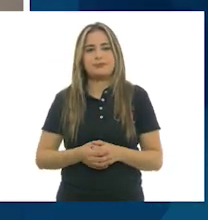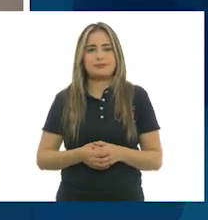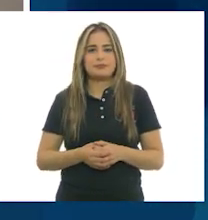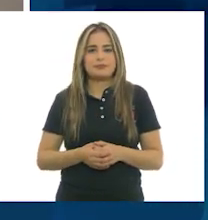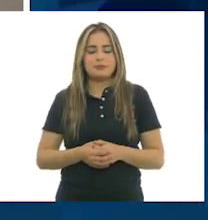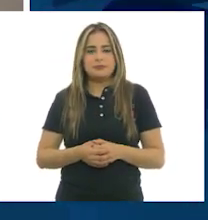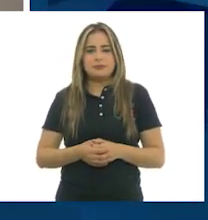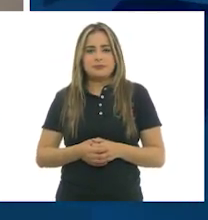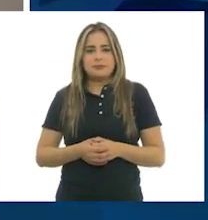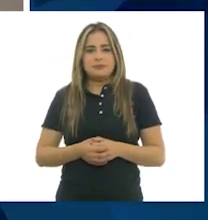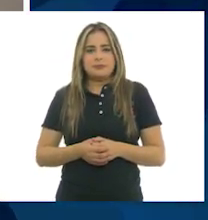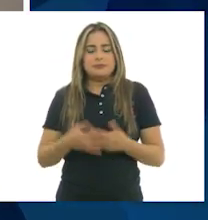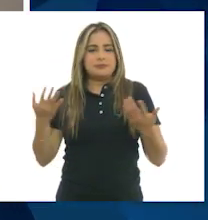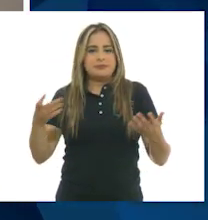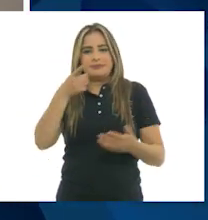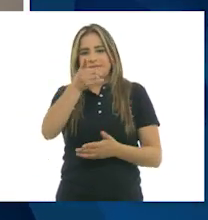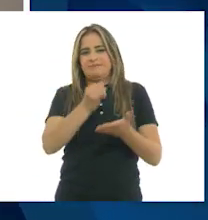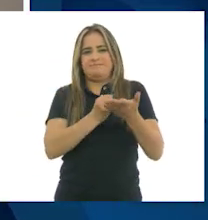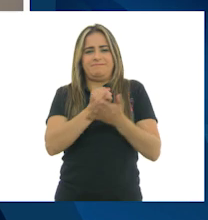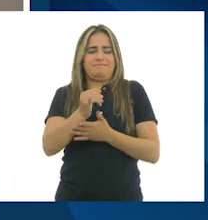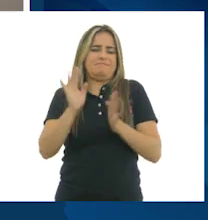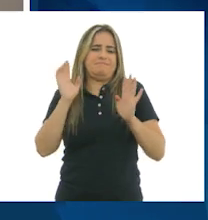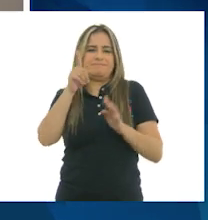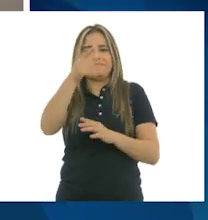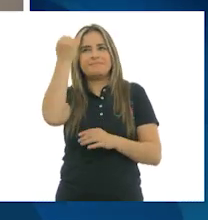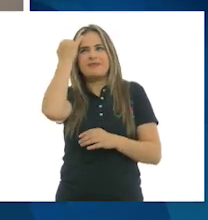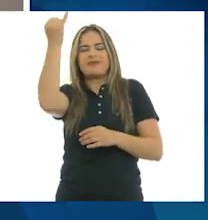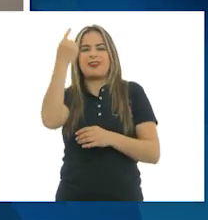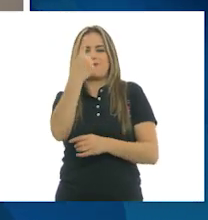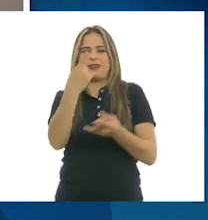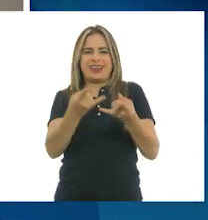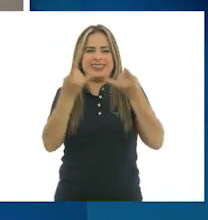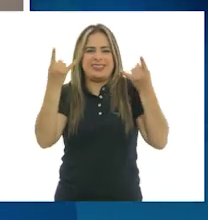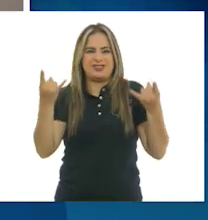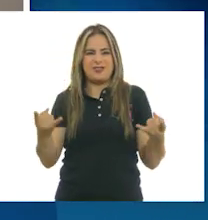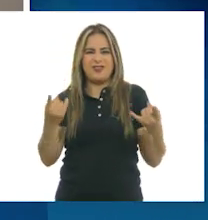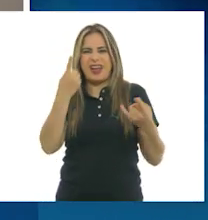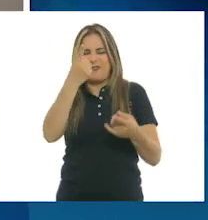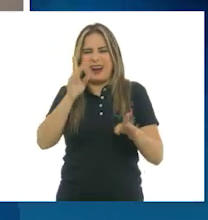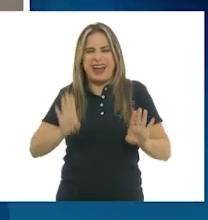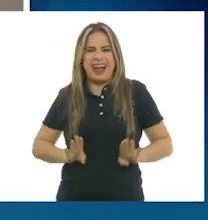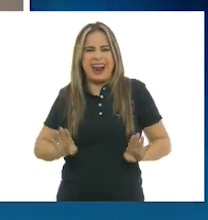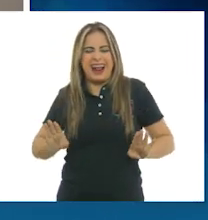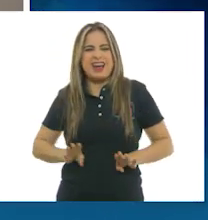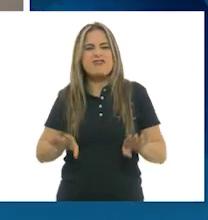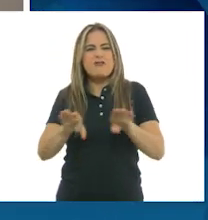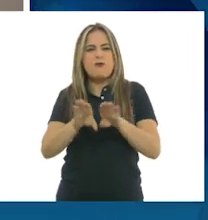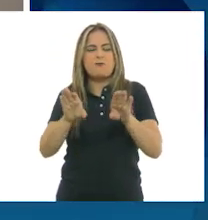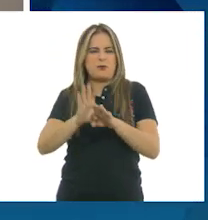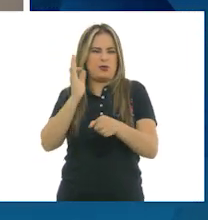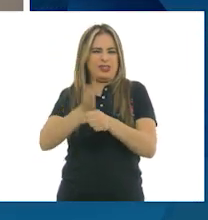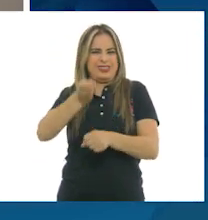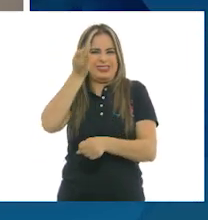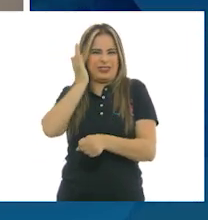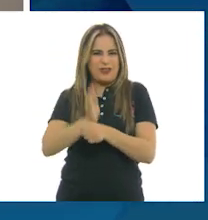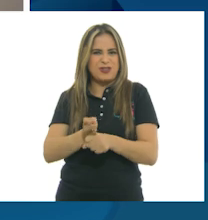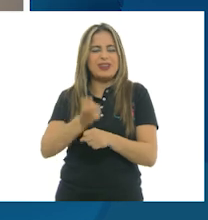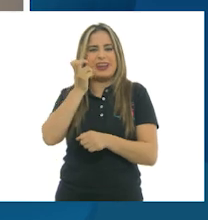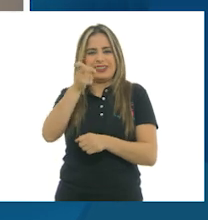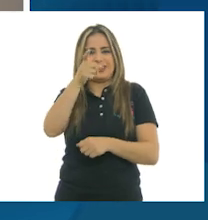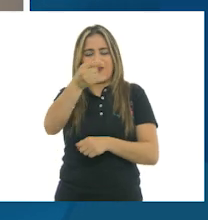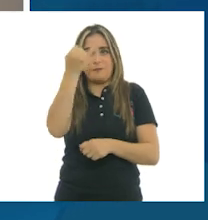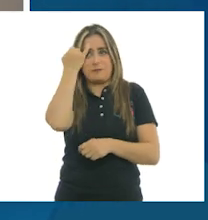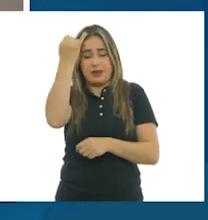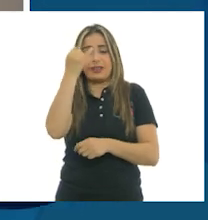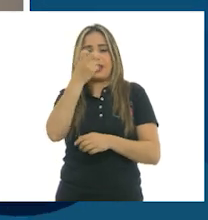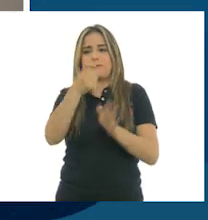Entonces, bueno, eso, definan una situación, encuentren las características del personaje que les proveen de